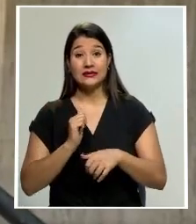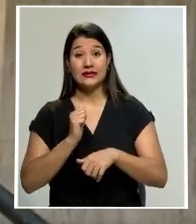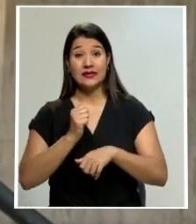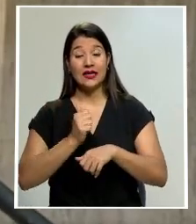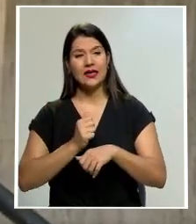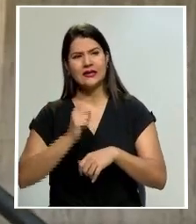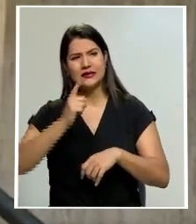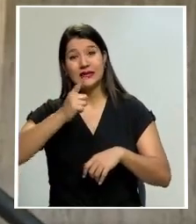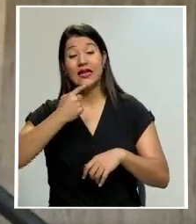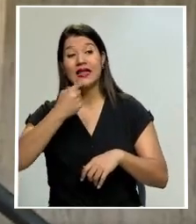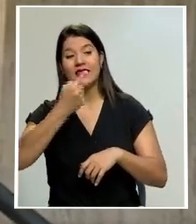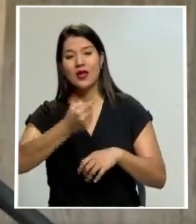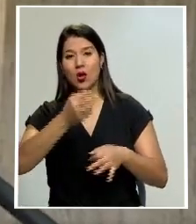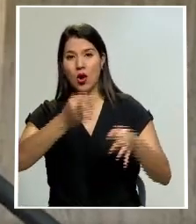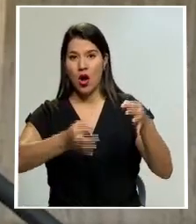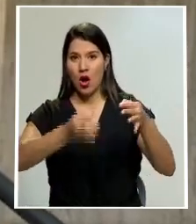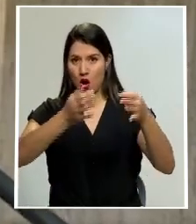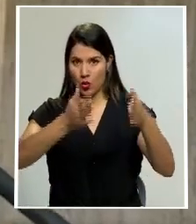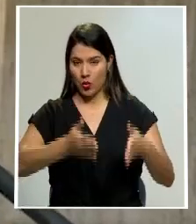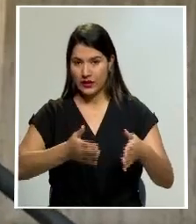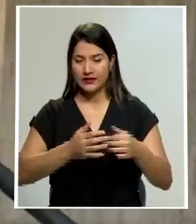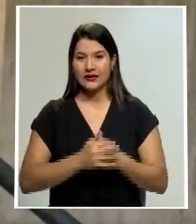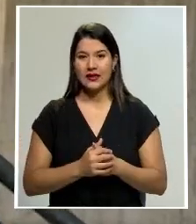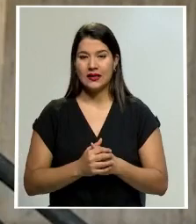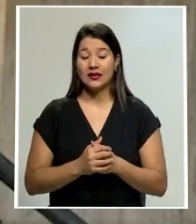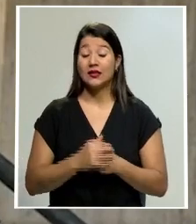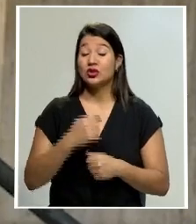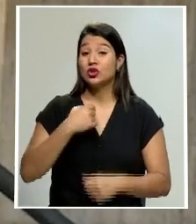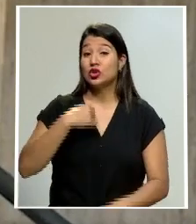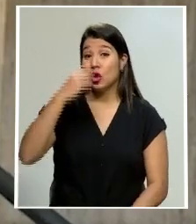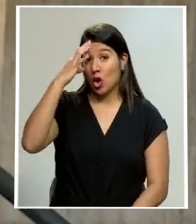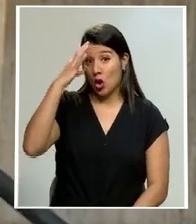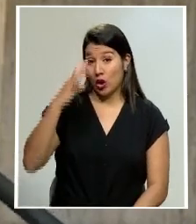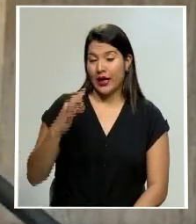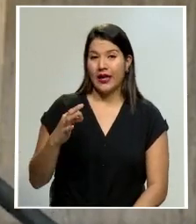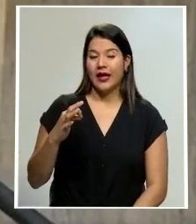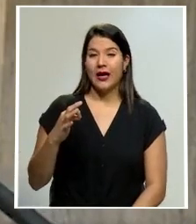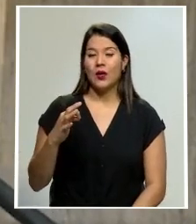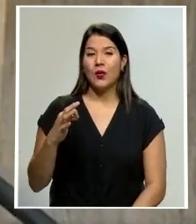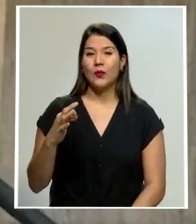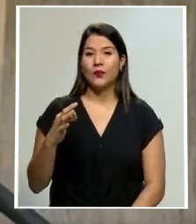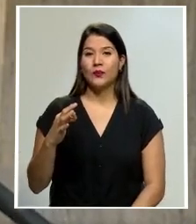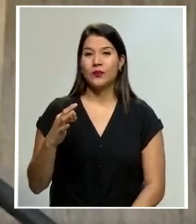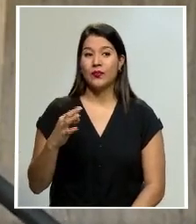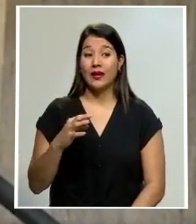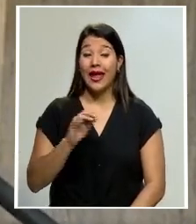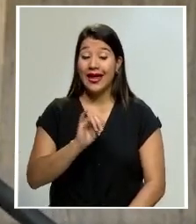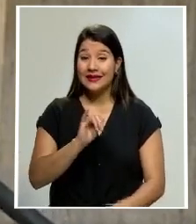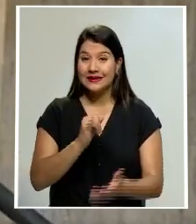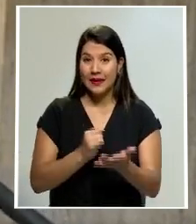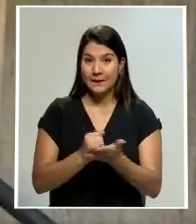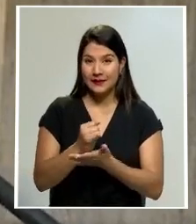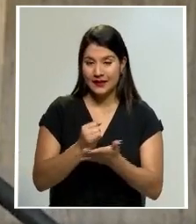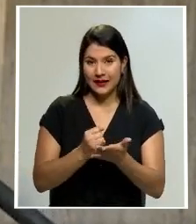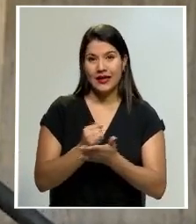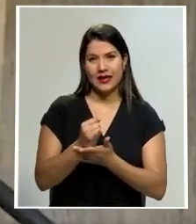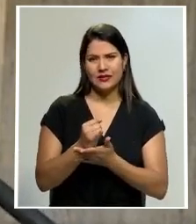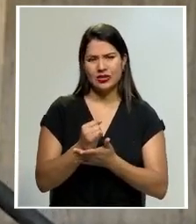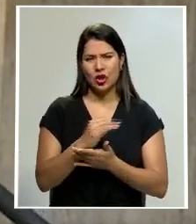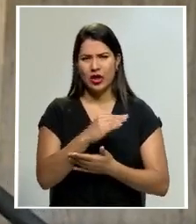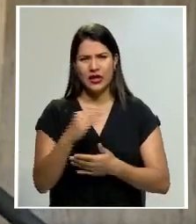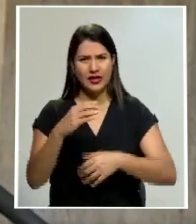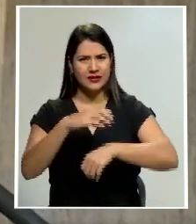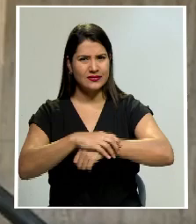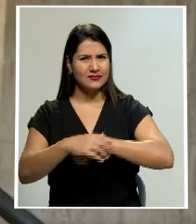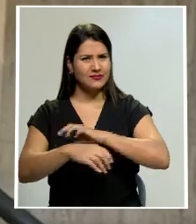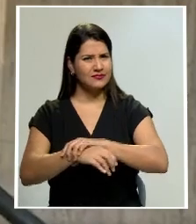jueza a los imputados. Lo que yo considero al margen de ese tipo de plazos es que esta investigación, la detención de las personas es